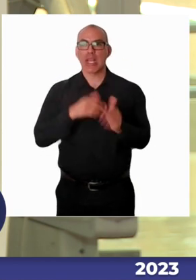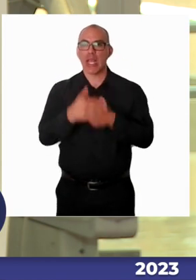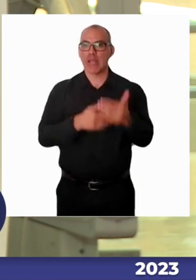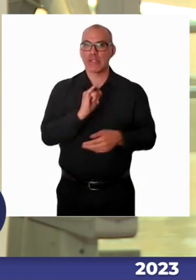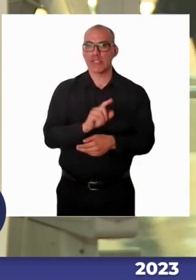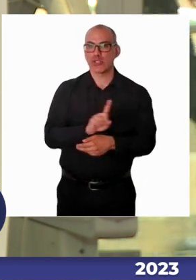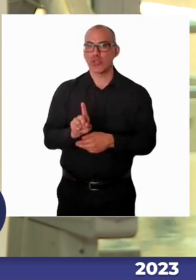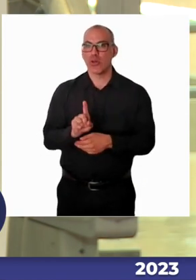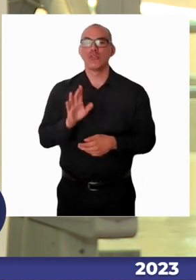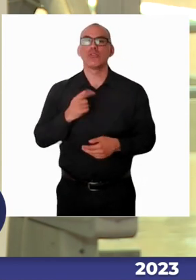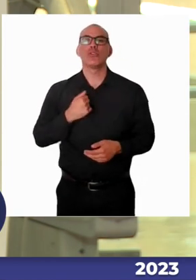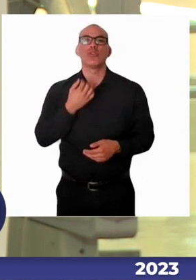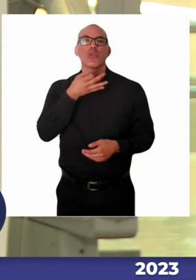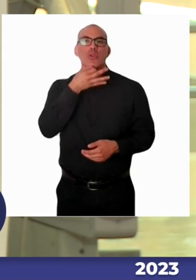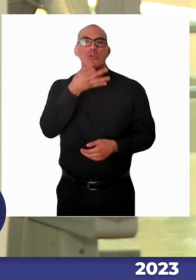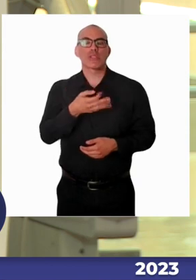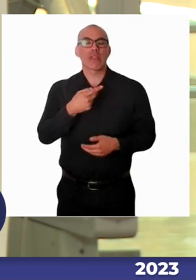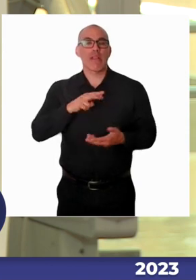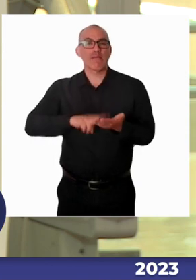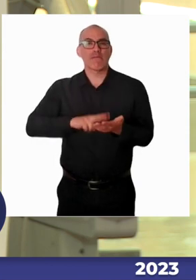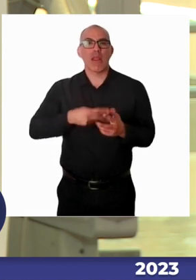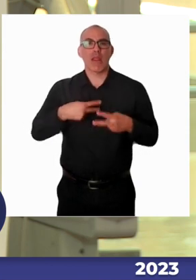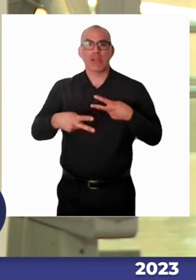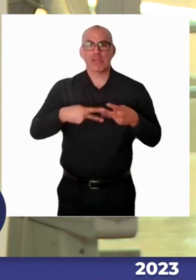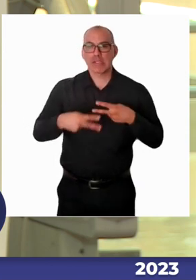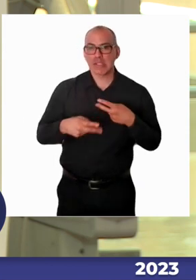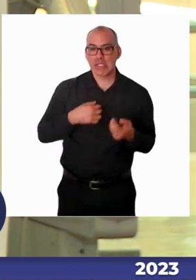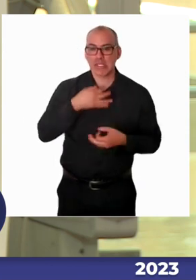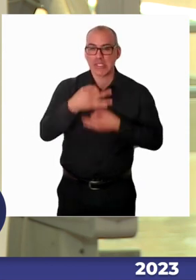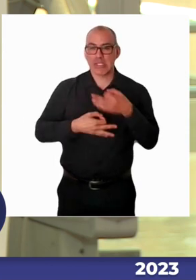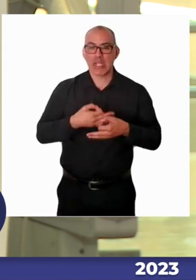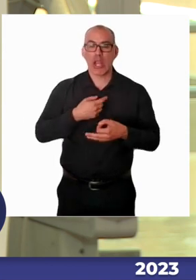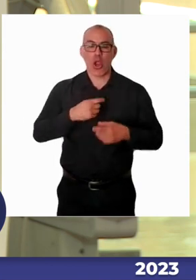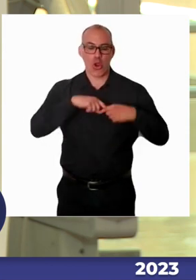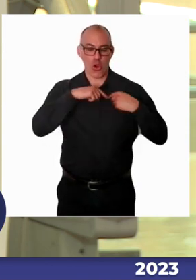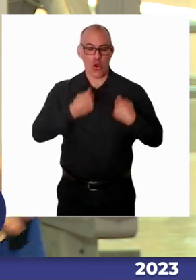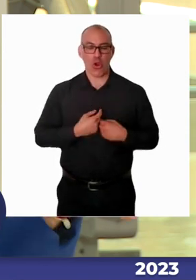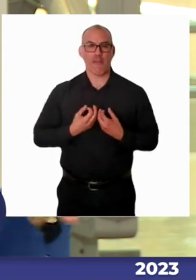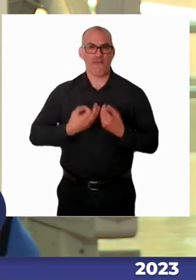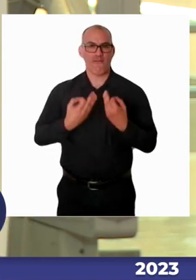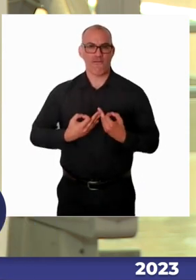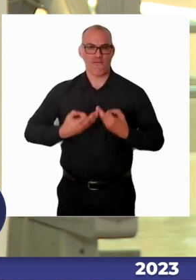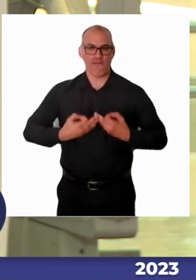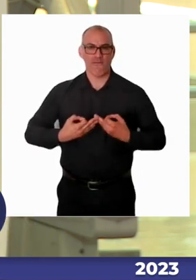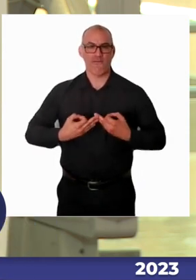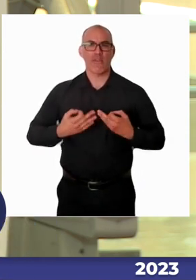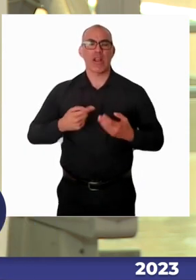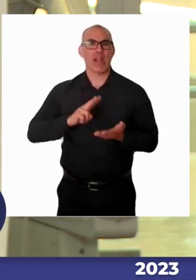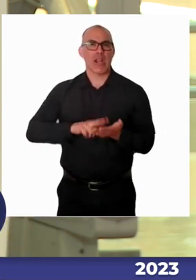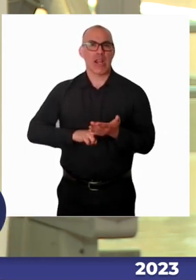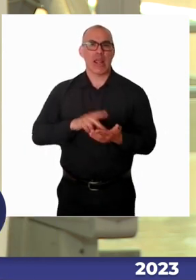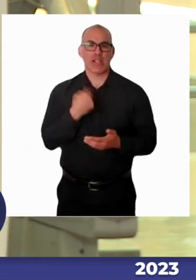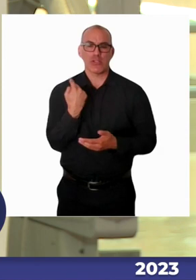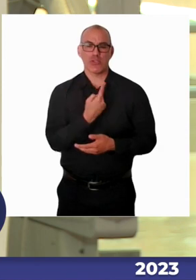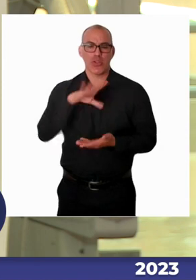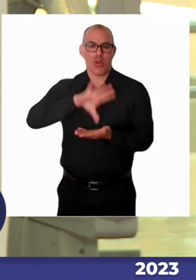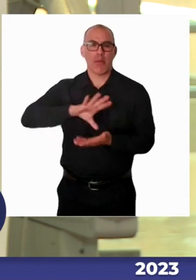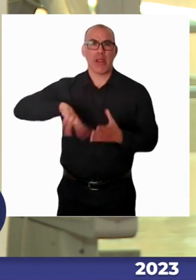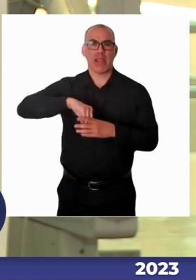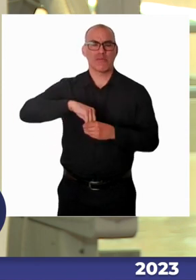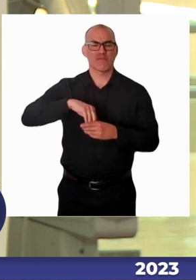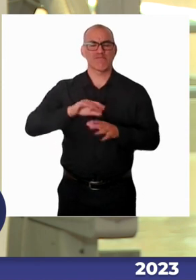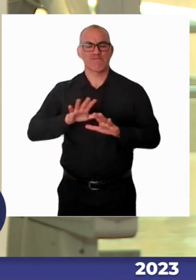castigadores, un país bastante castigador, que se puede analizar, hay historias también detrás de esto, bastante